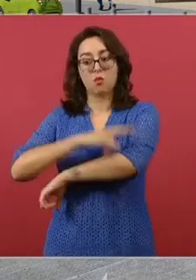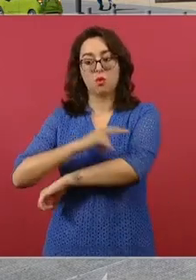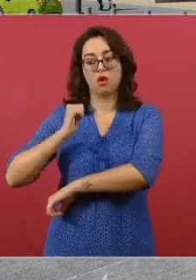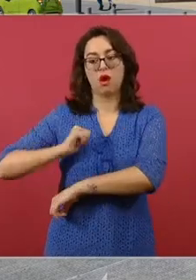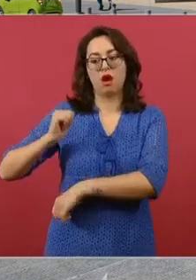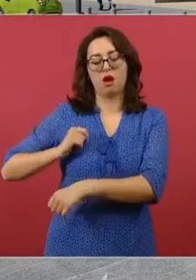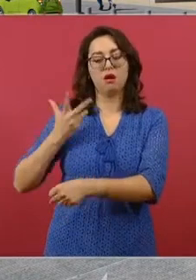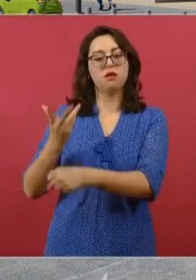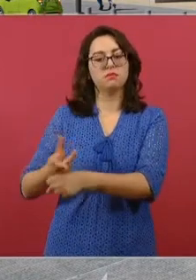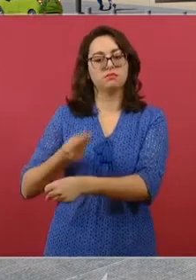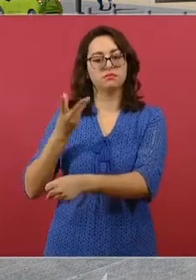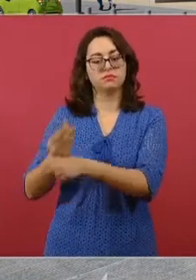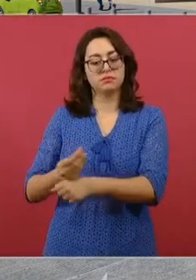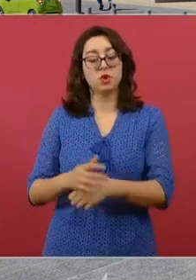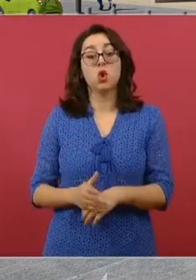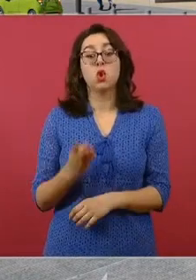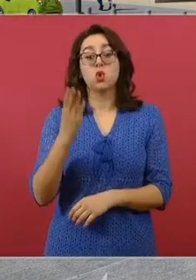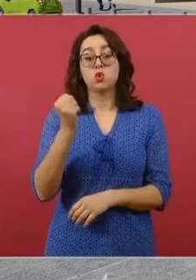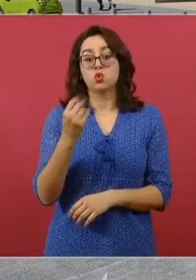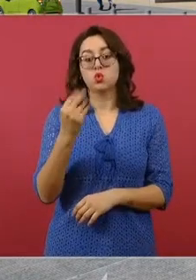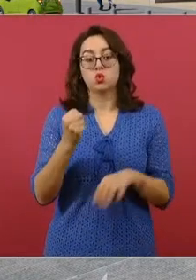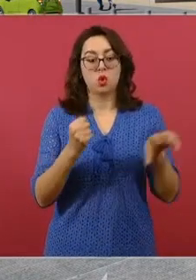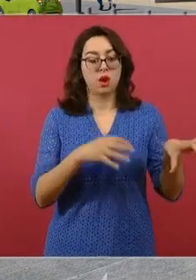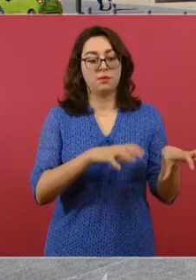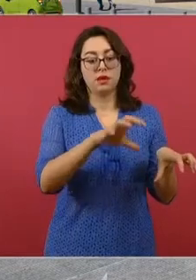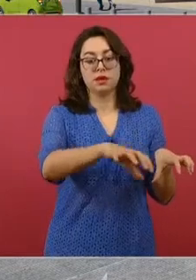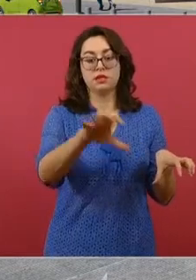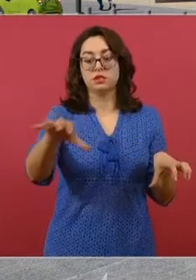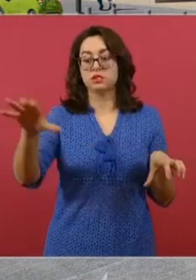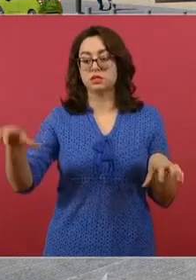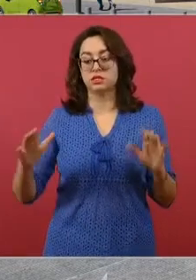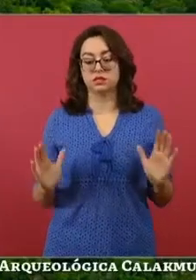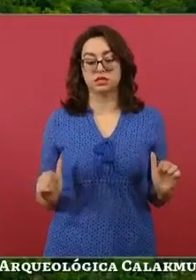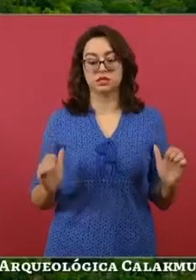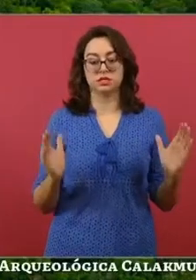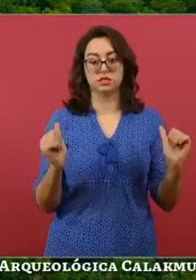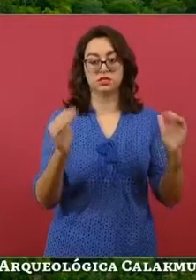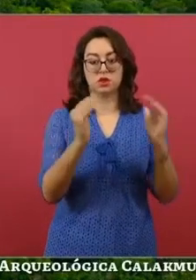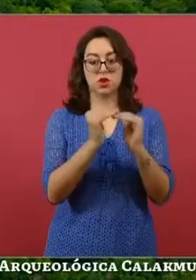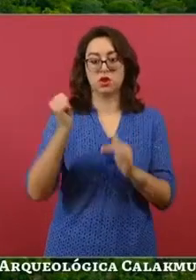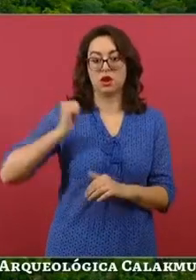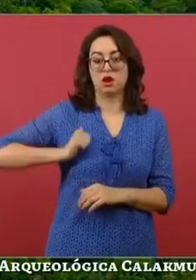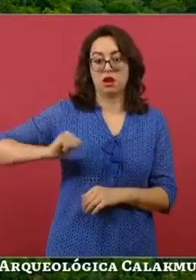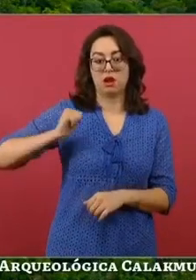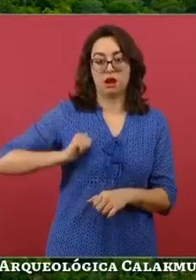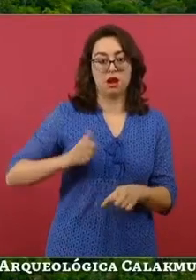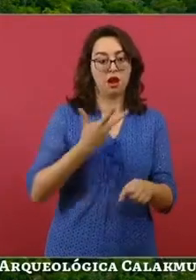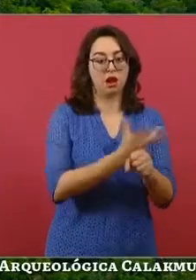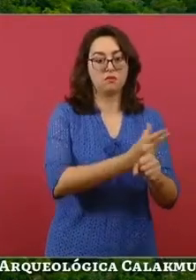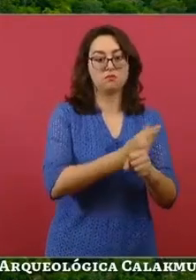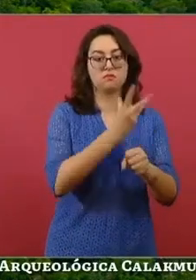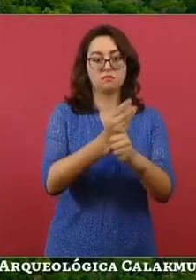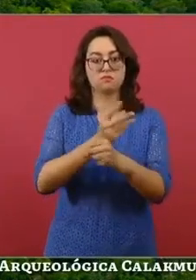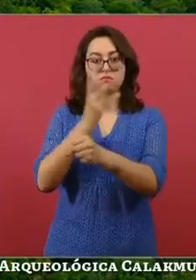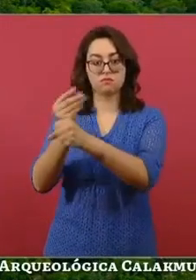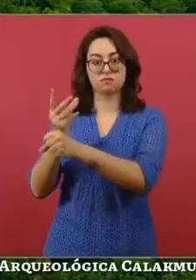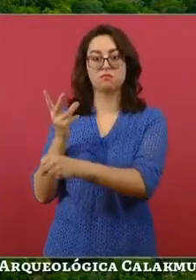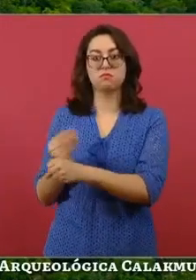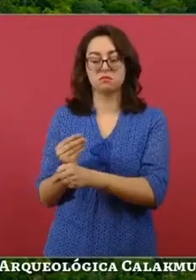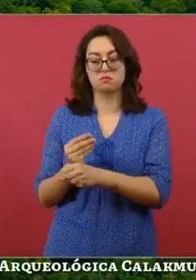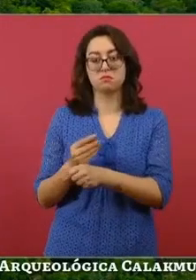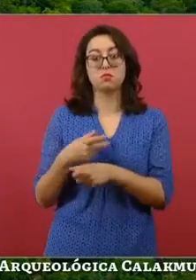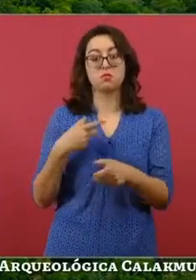arqueológicas y se prepara la apertura de nuevos sitios arqueológicos como Pamuldos.